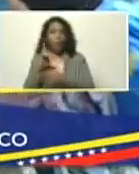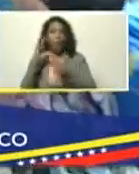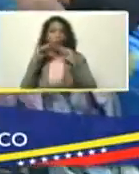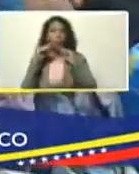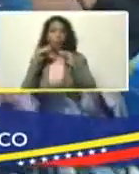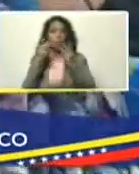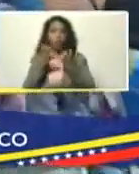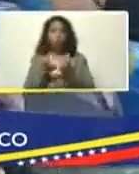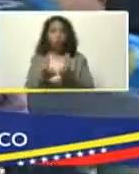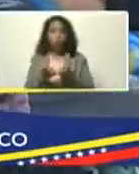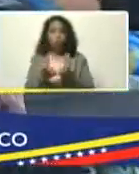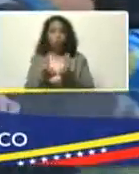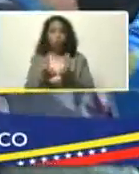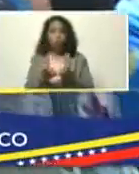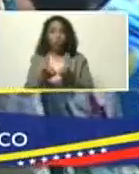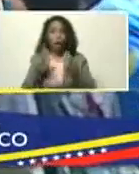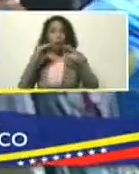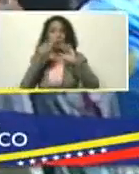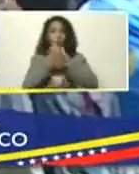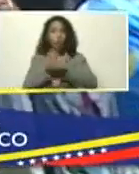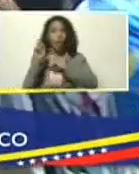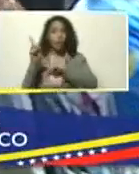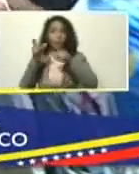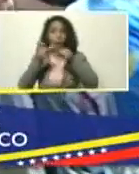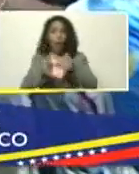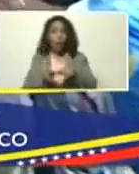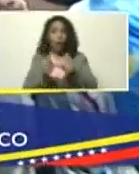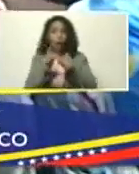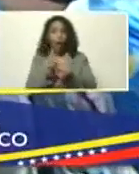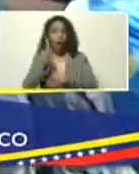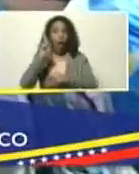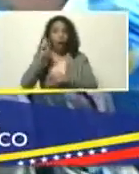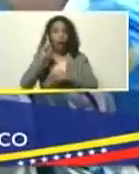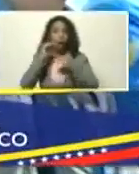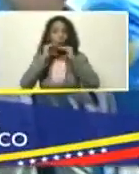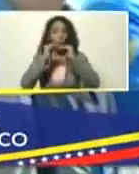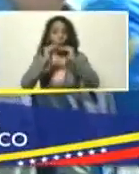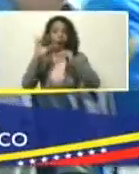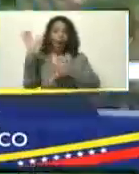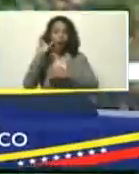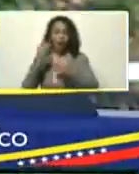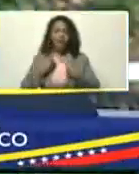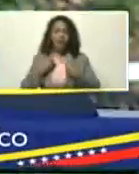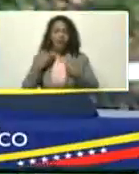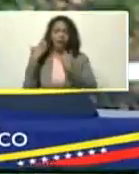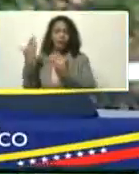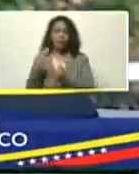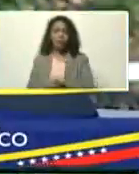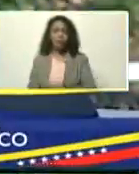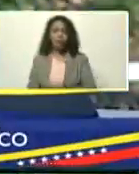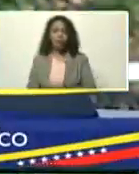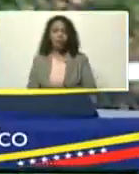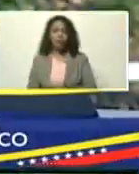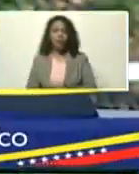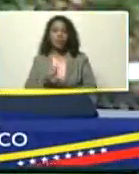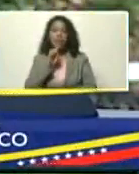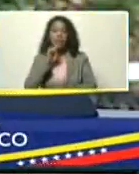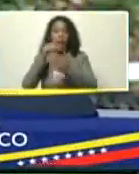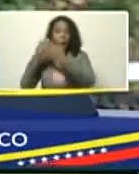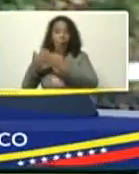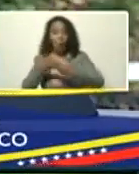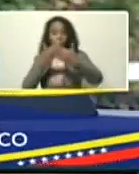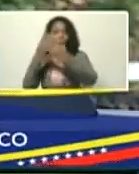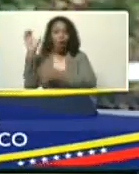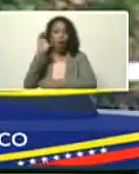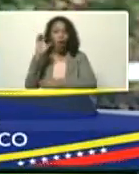escurrimiento, estamos hablando, de aquel que queda, arriba, o en la superficie. Caracas vivió eso, fíjate, quien haya estudiado Caracas,